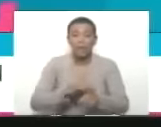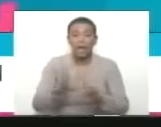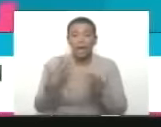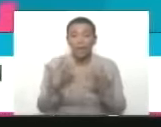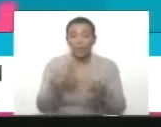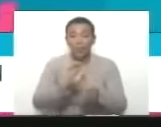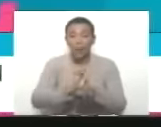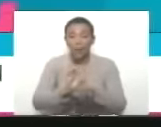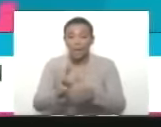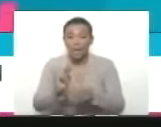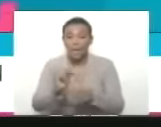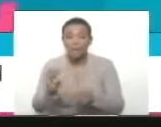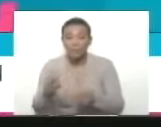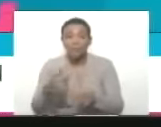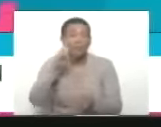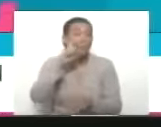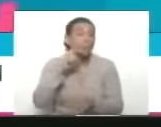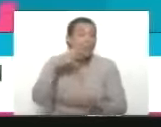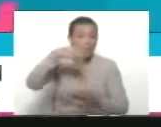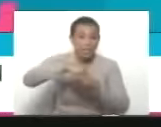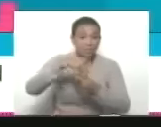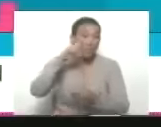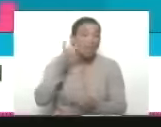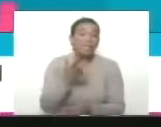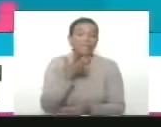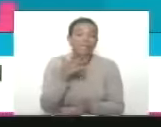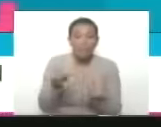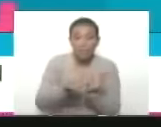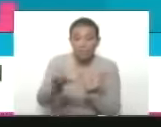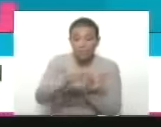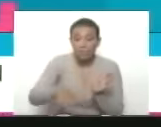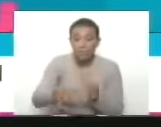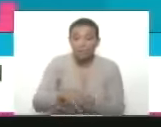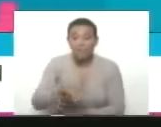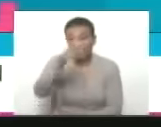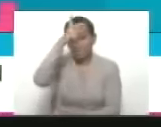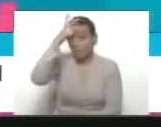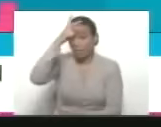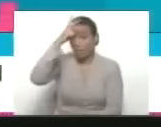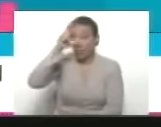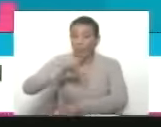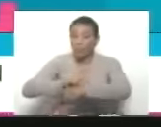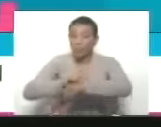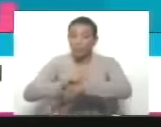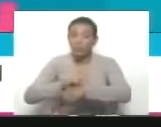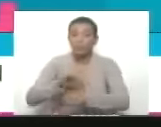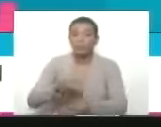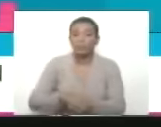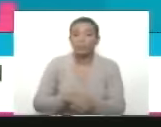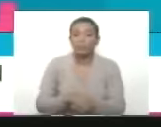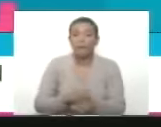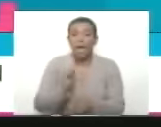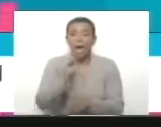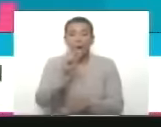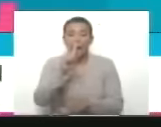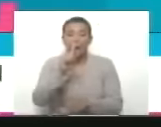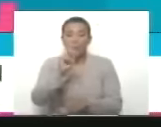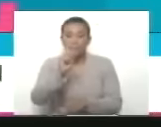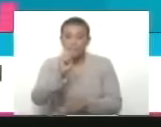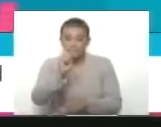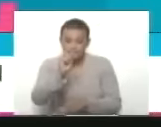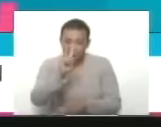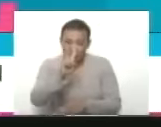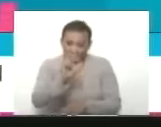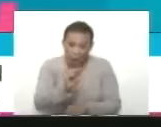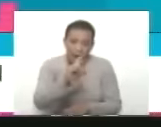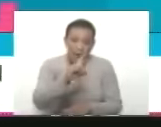Carreño y la maternidad Concepción Palacios en Falcón el hospital doctor Arbelo Van Grecken